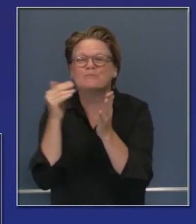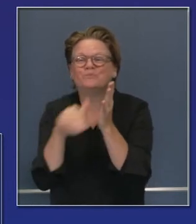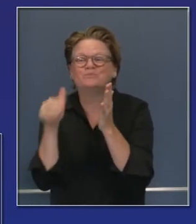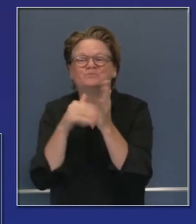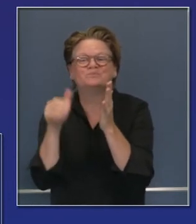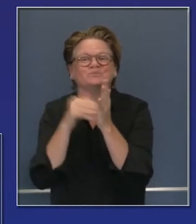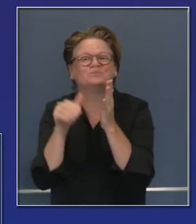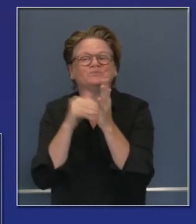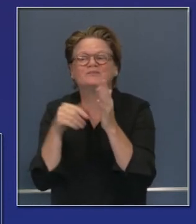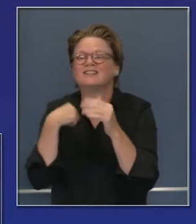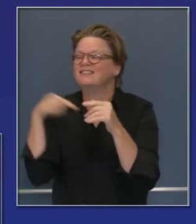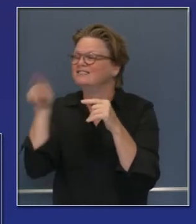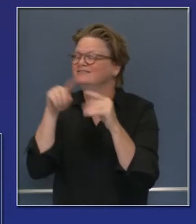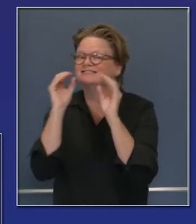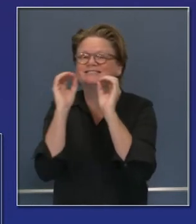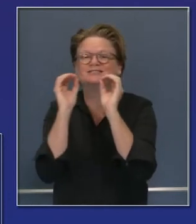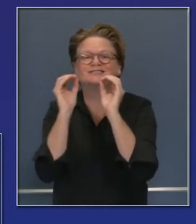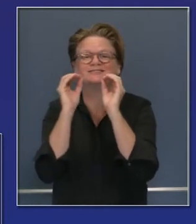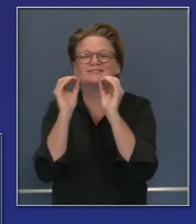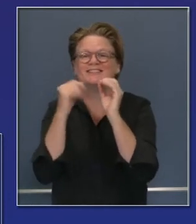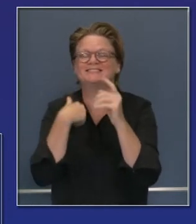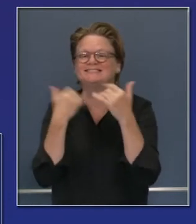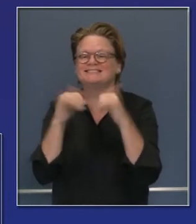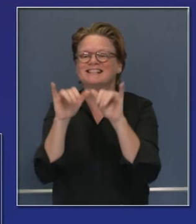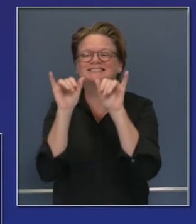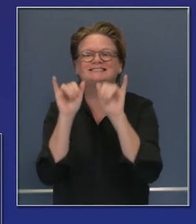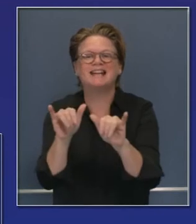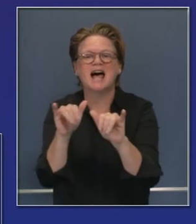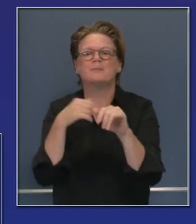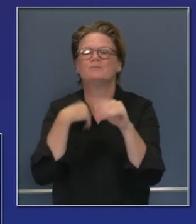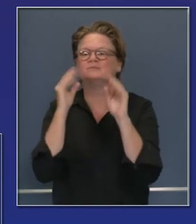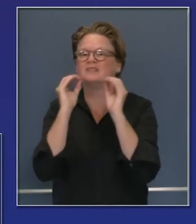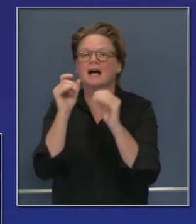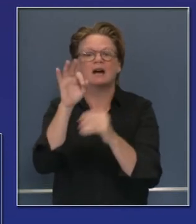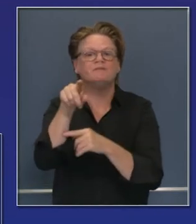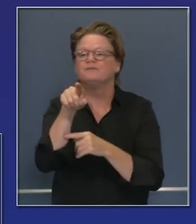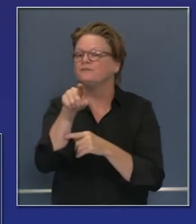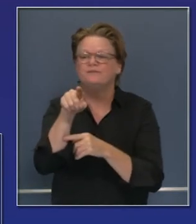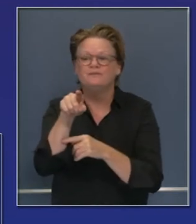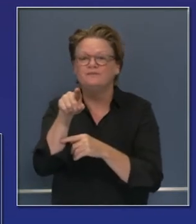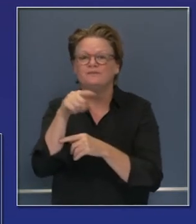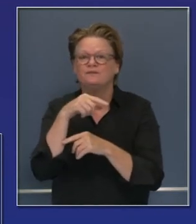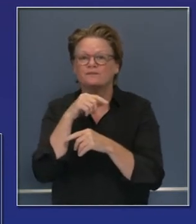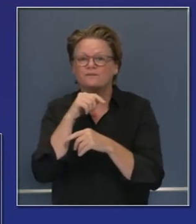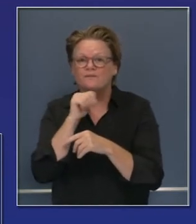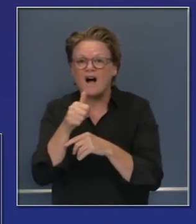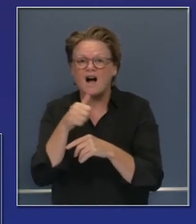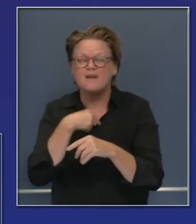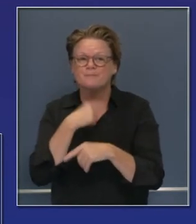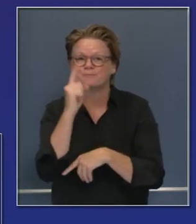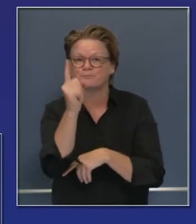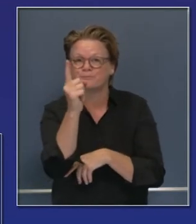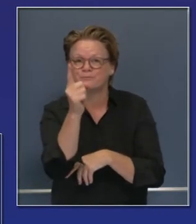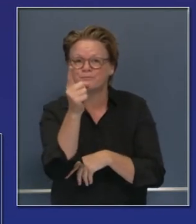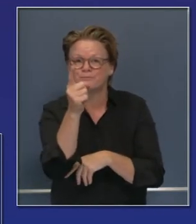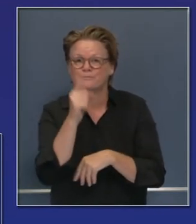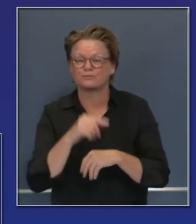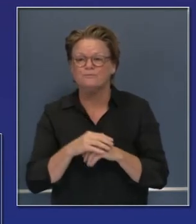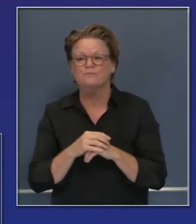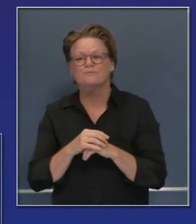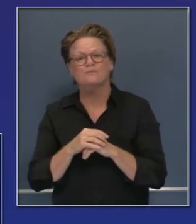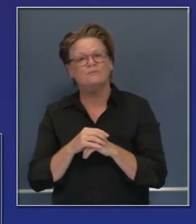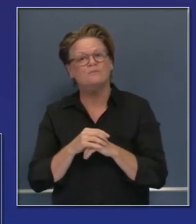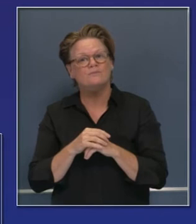primeros días cuando nuestra mamá y nuestra abuela nos decía que teníamos que lavarnos las manos esa es gran sabiduría